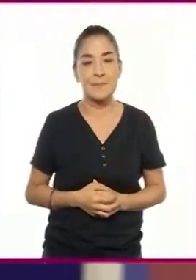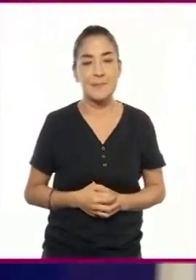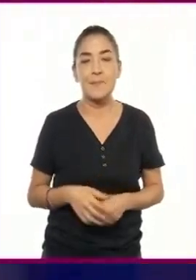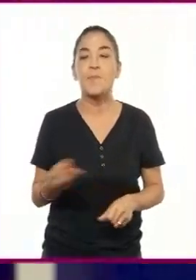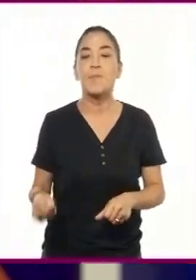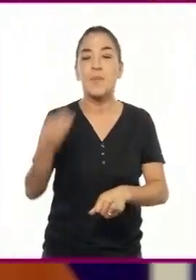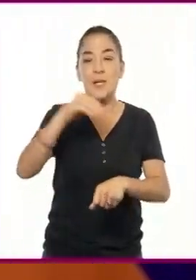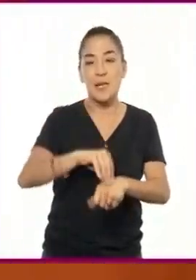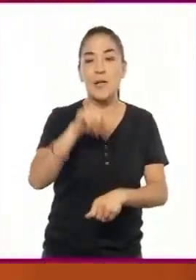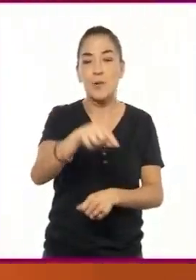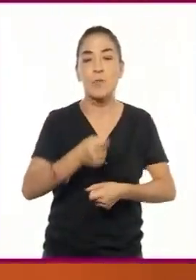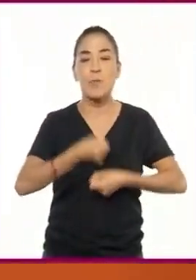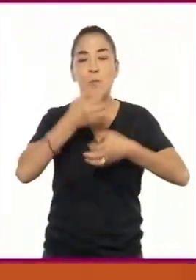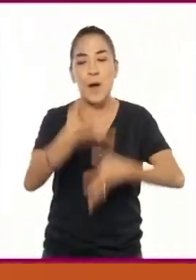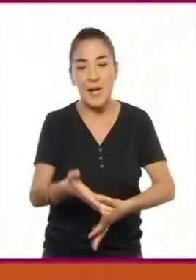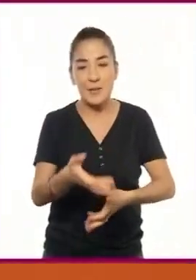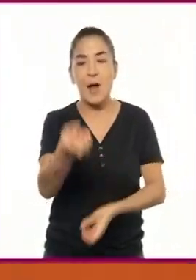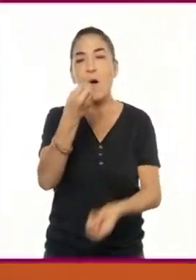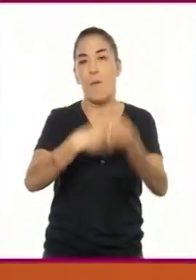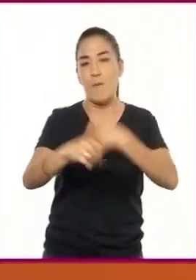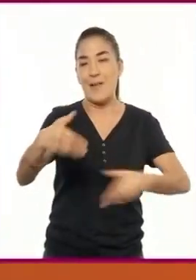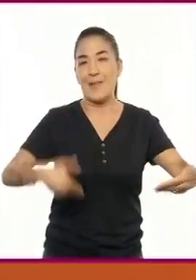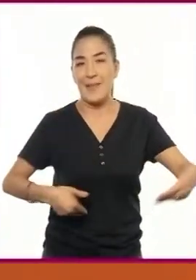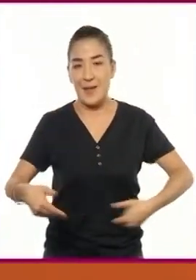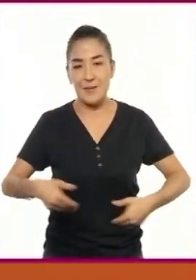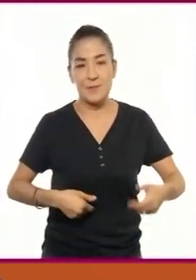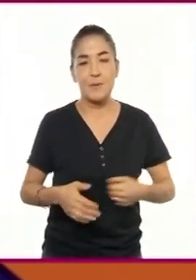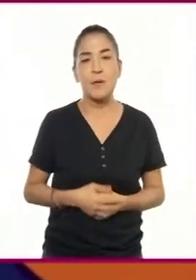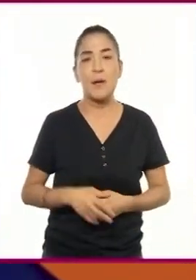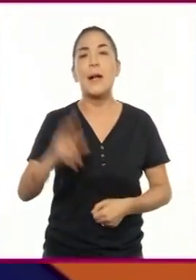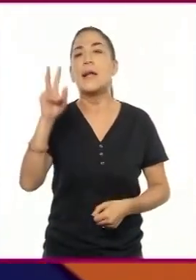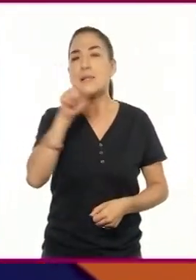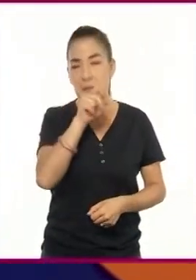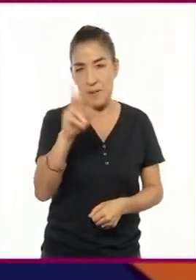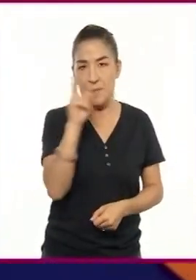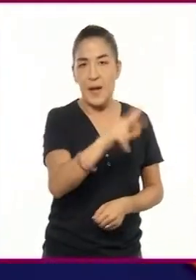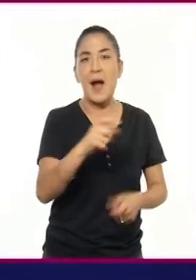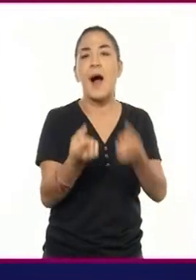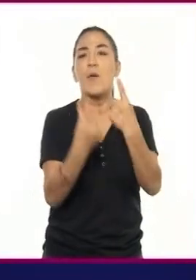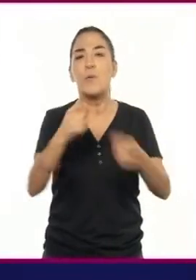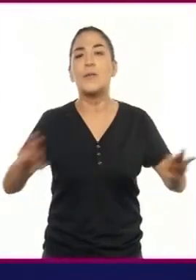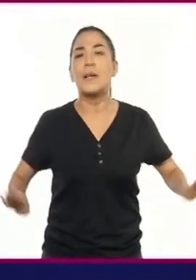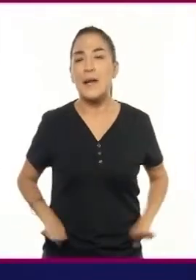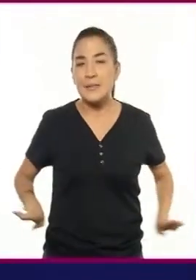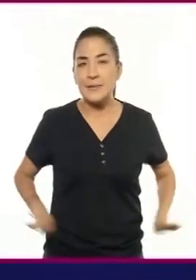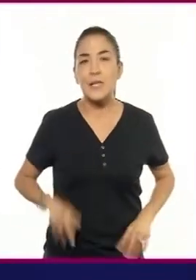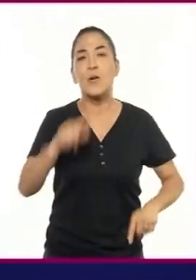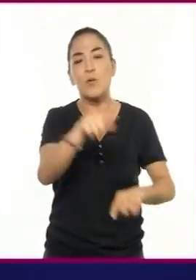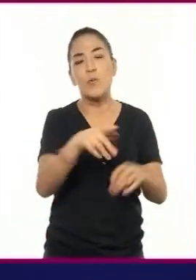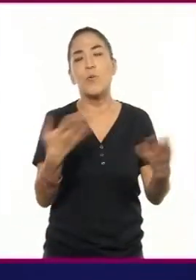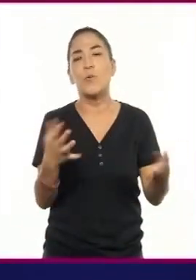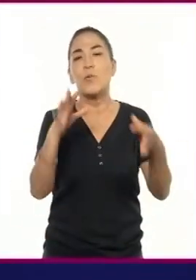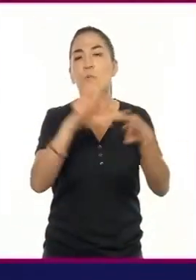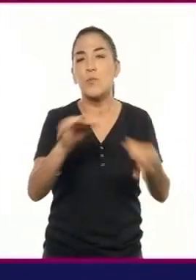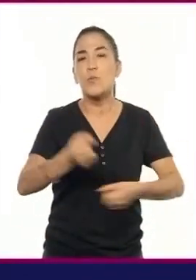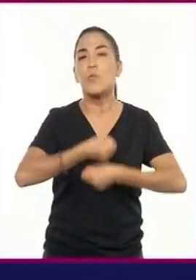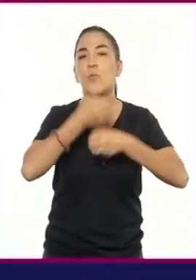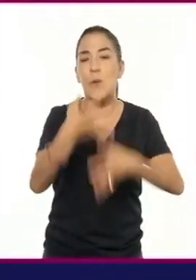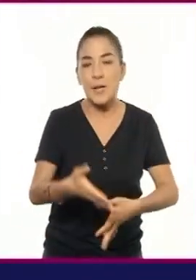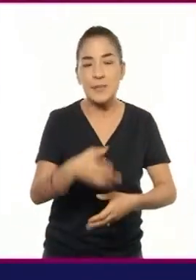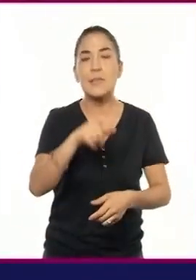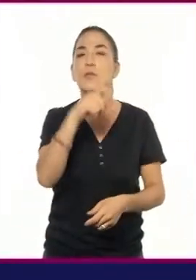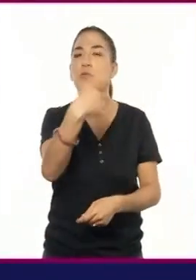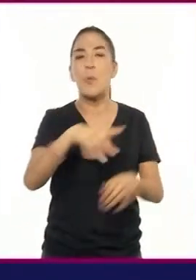adaptar un cuento a una obra de teatro. Vimos algunas características del cuento, así como las características